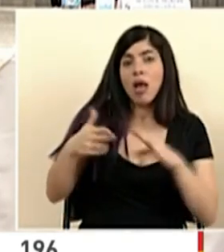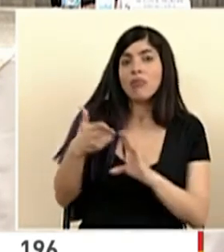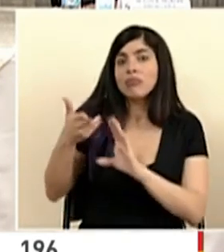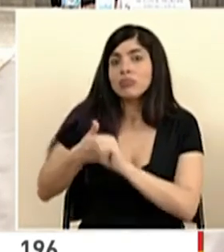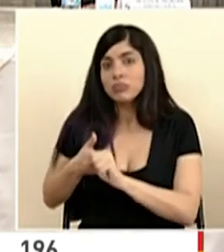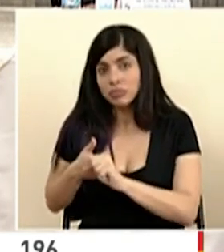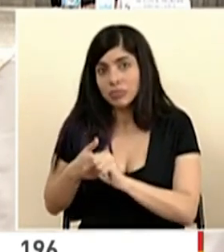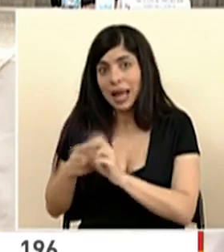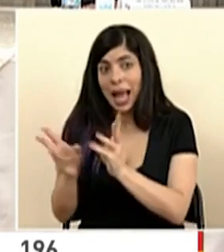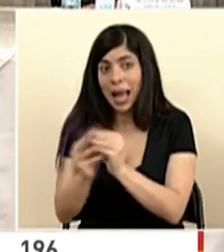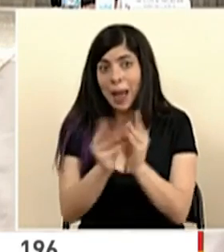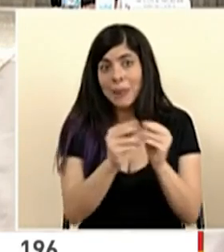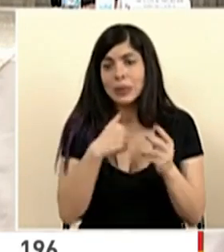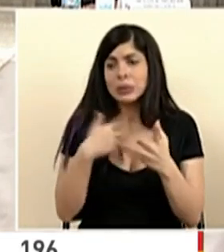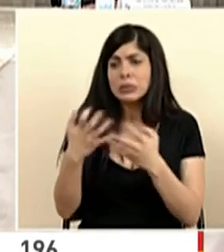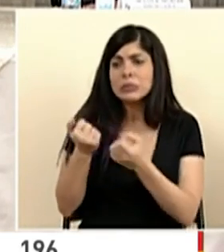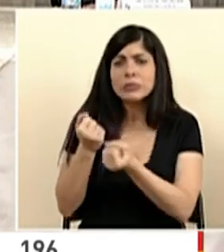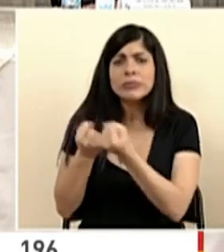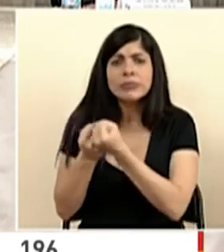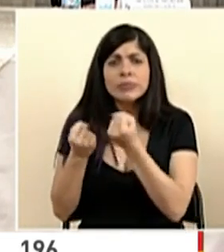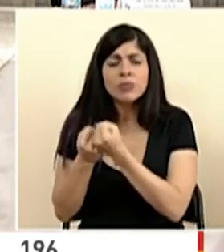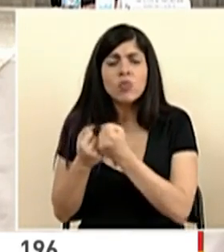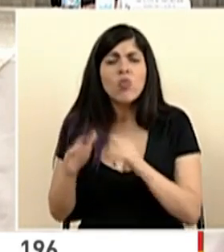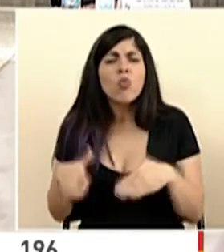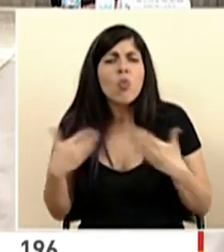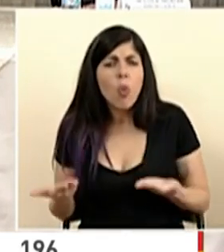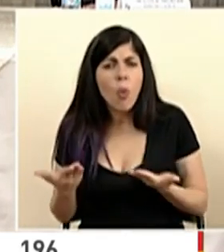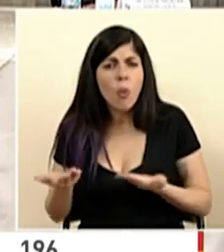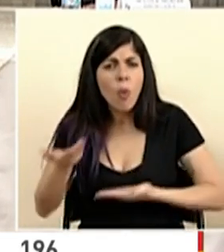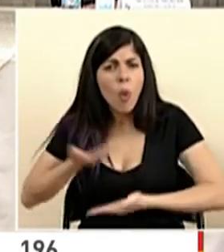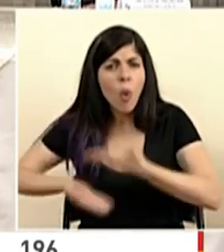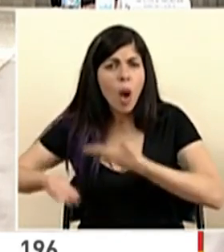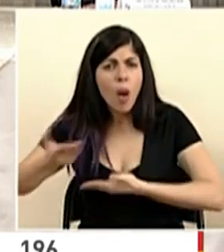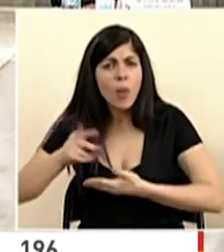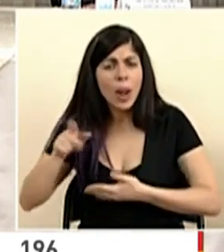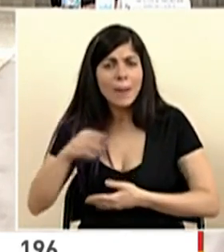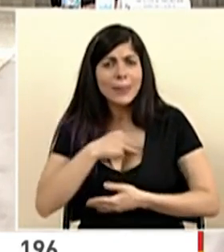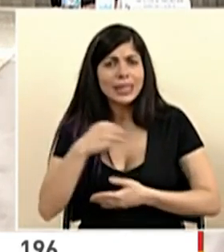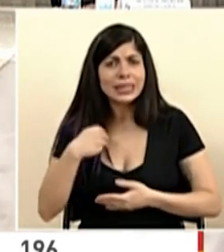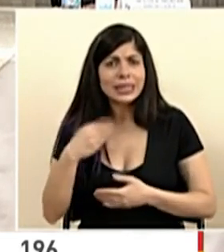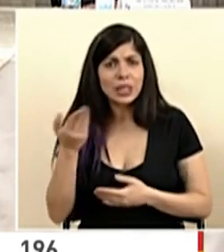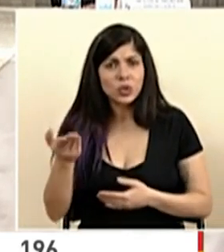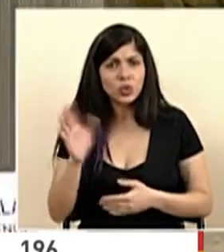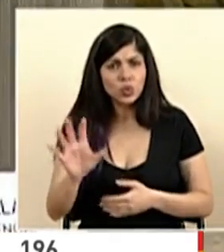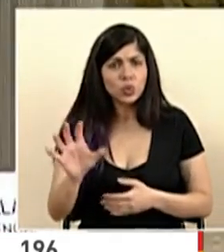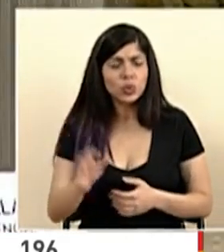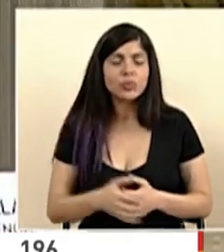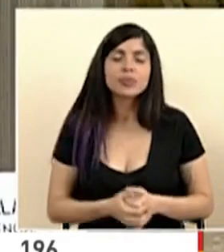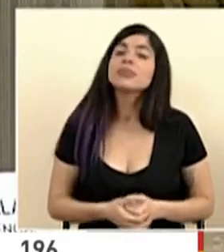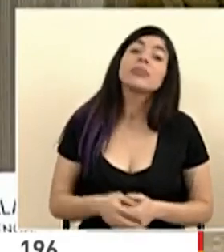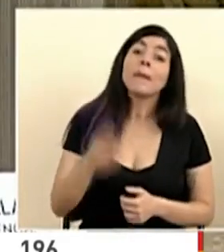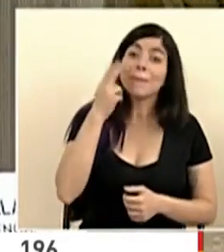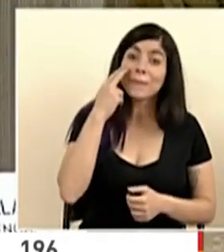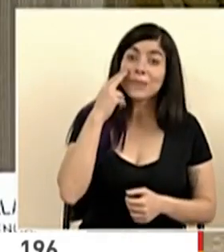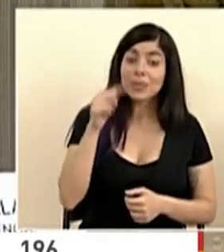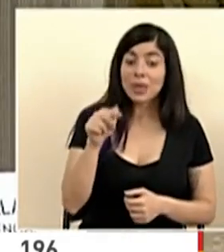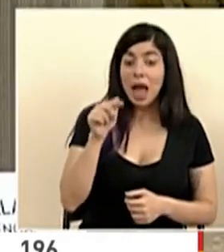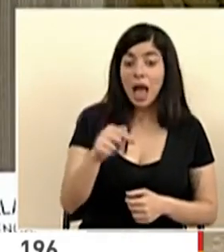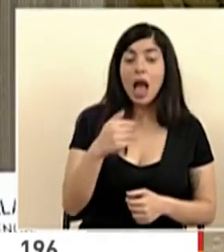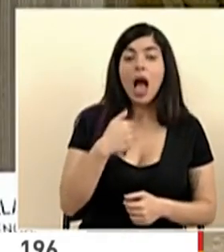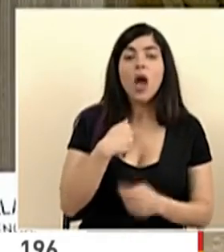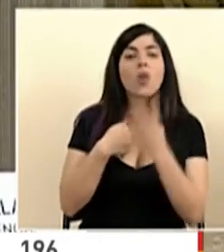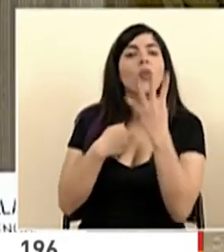asociadas a cámaras puedan brindar algún tipo de colaboración con el ministerio que se representa mire aquí tenemos